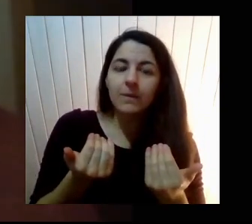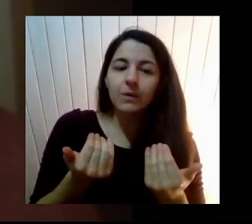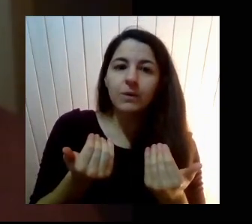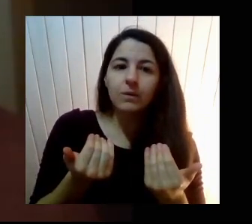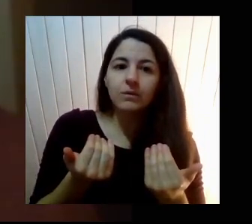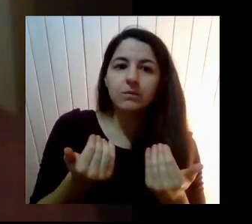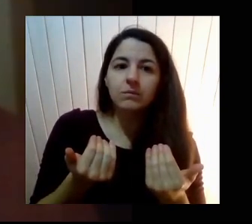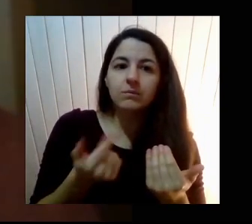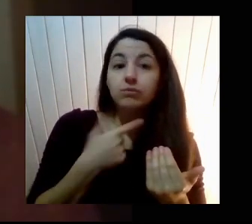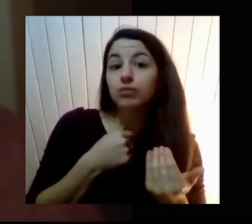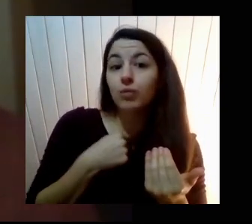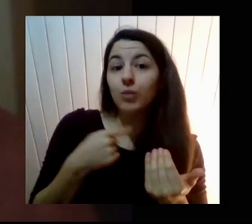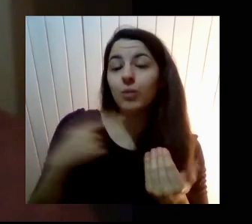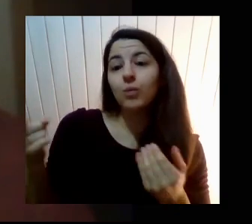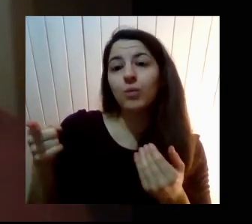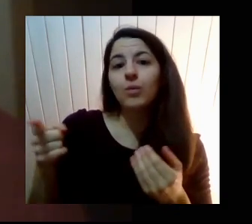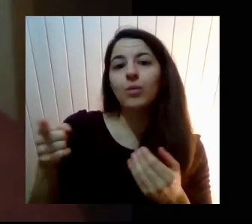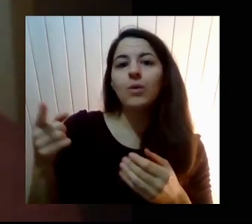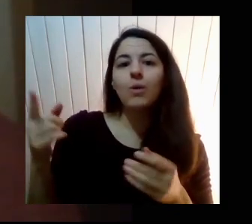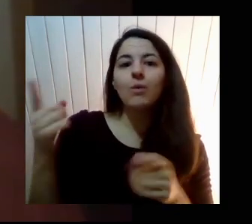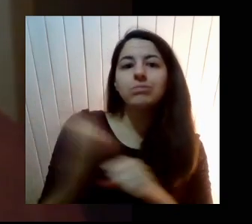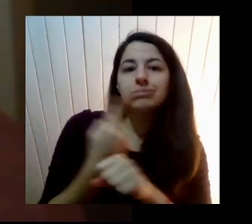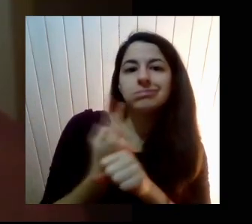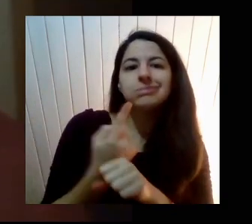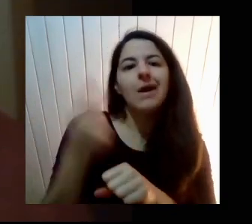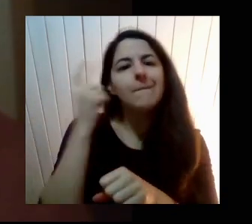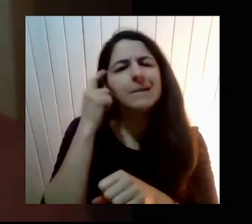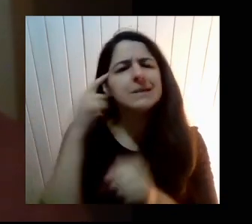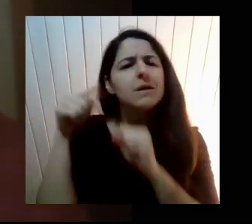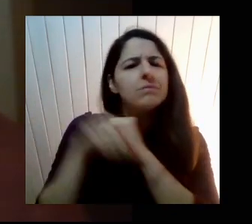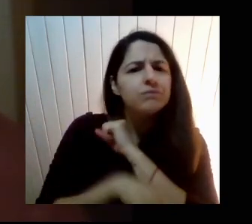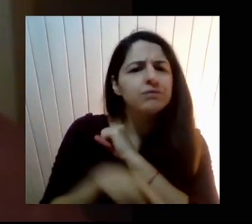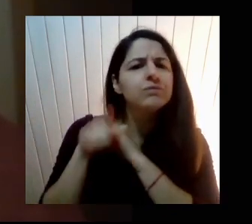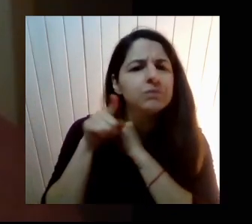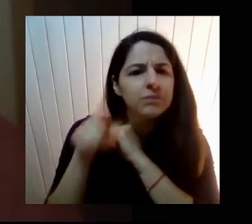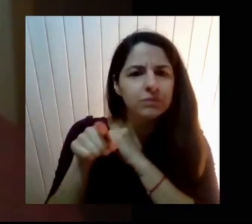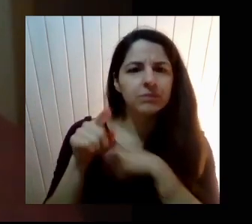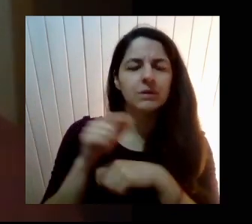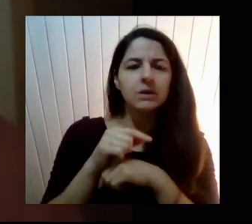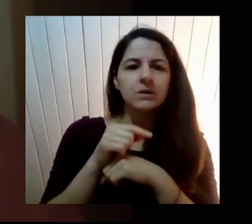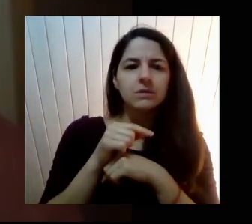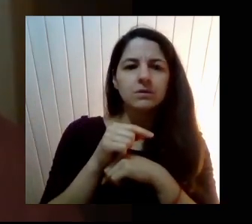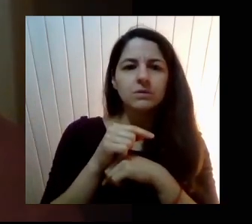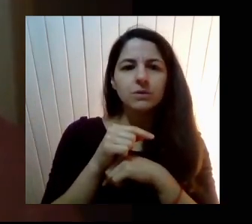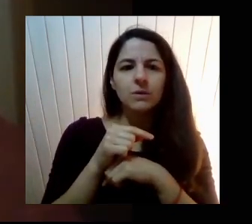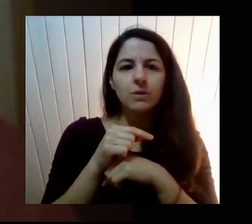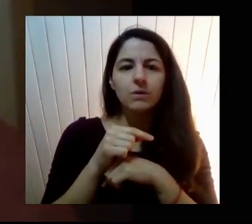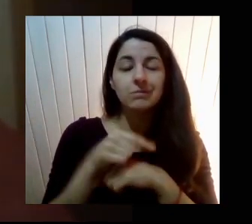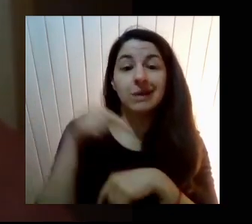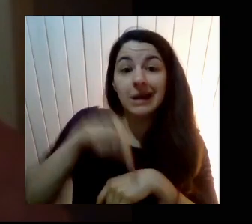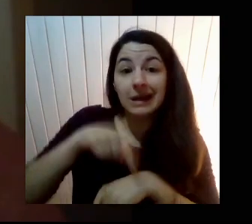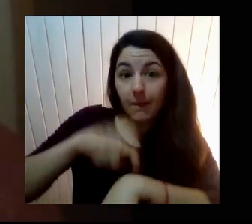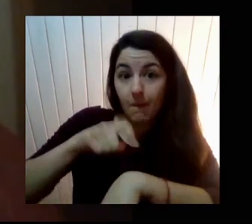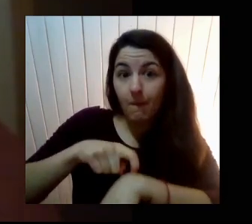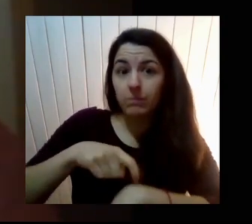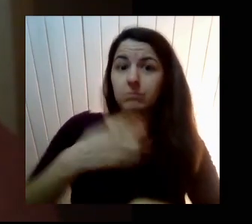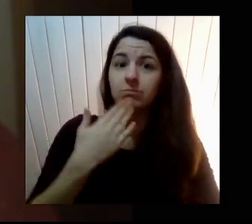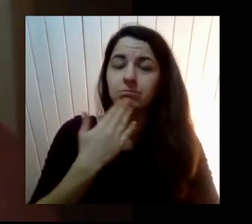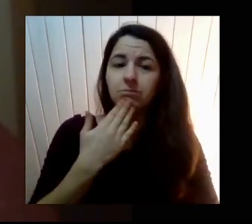que nos va a presentar ahora Rosario, que podamos reflexionar desde ahí, cierto Reflexionar desde este momento también En donde nos convoca